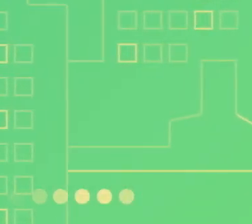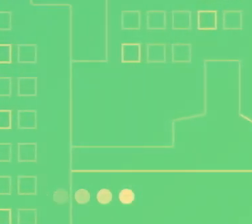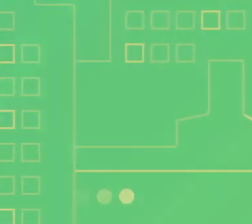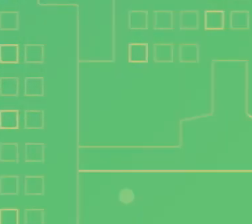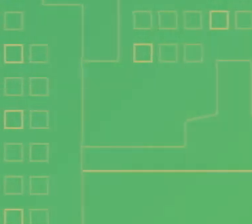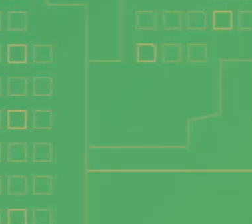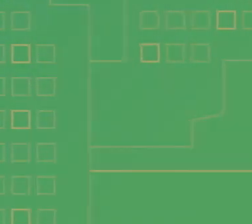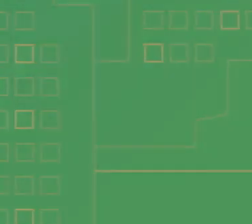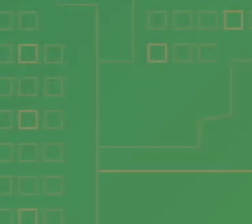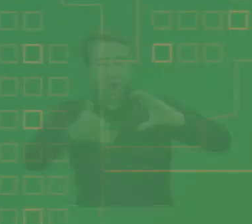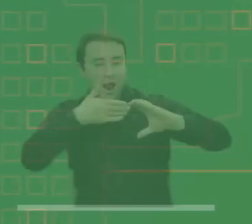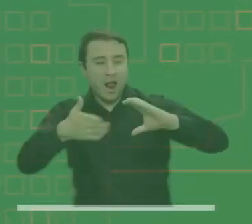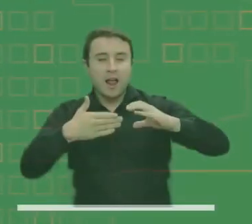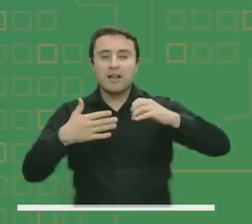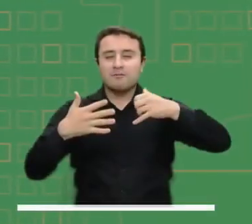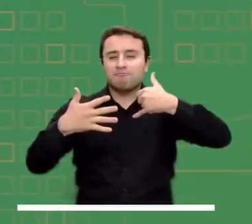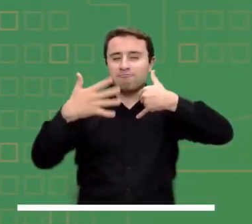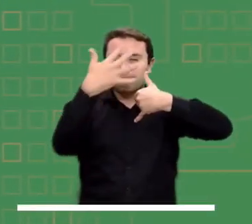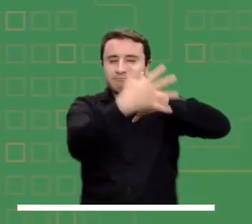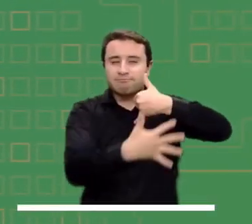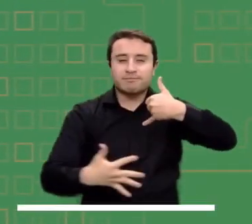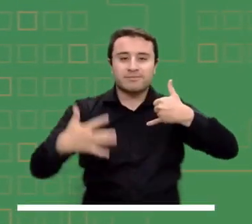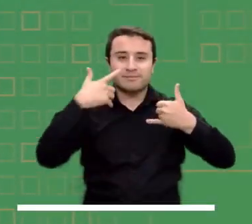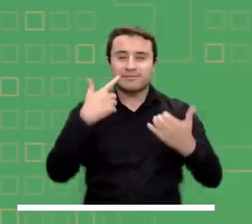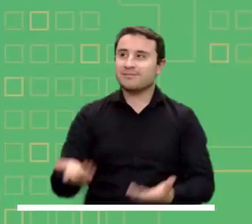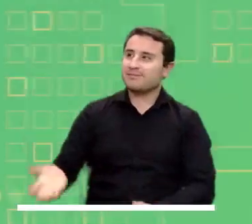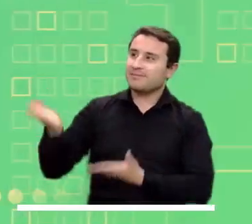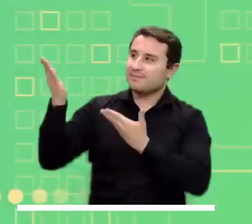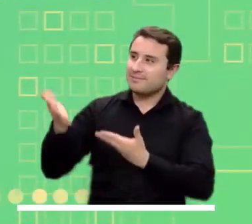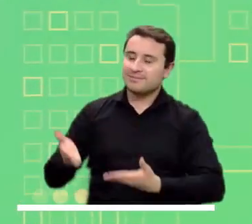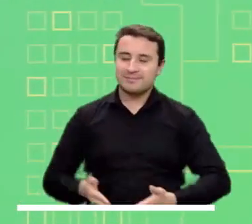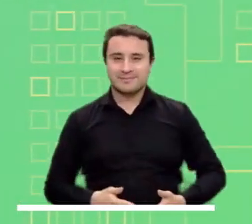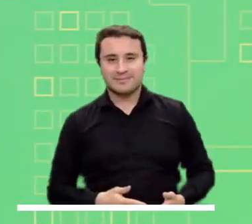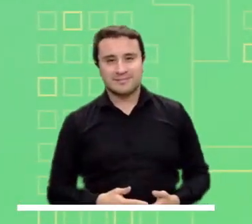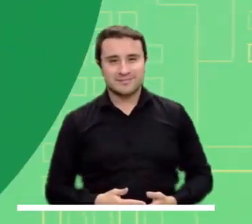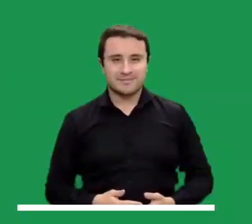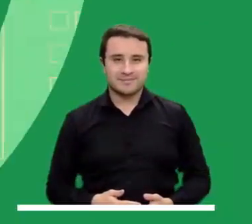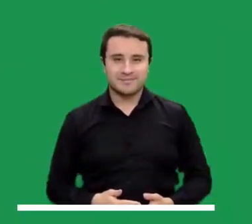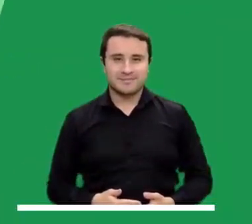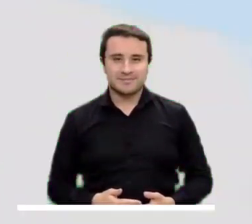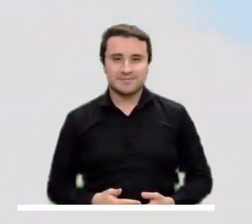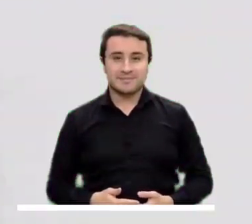Cerramos el día con la más reciente actualización del pronóstico del tiempo en las diferentes regiones del país.